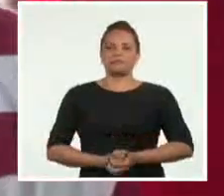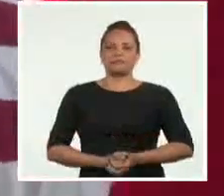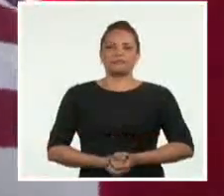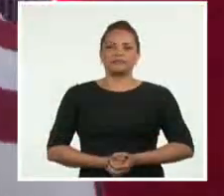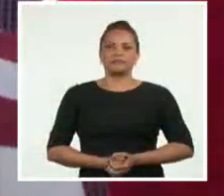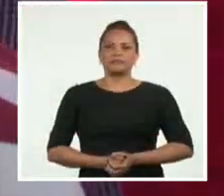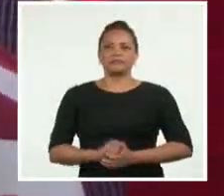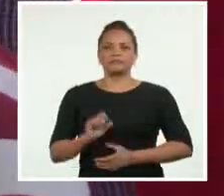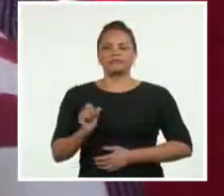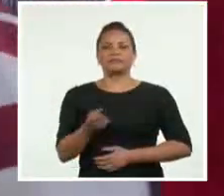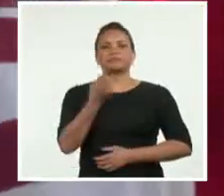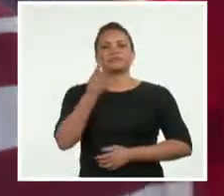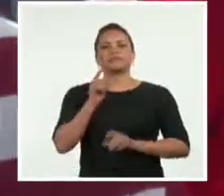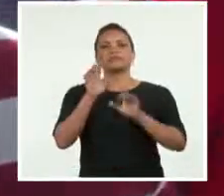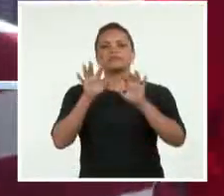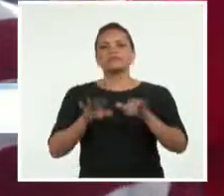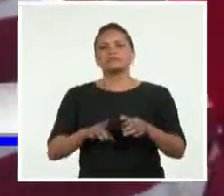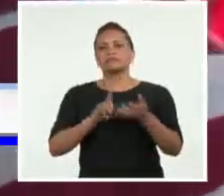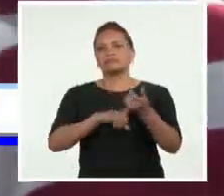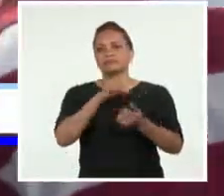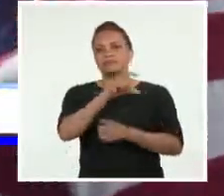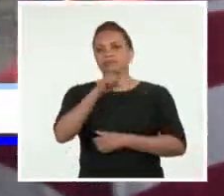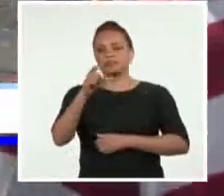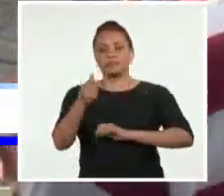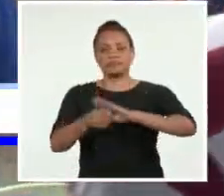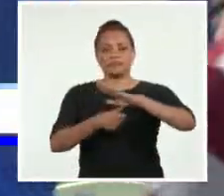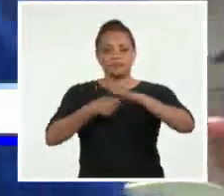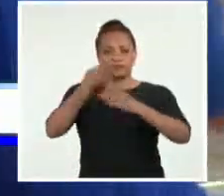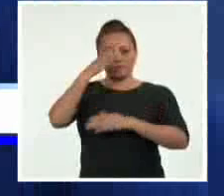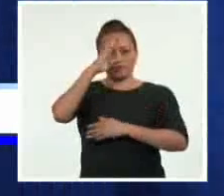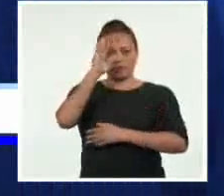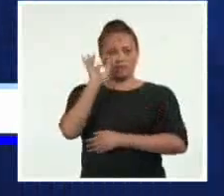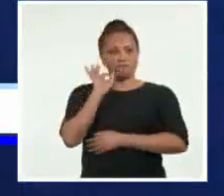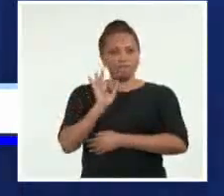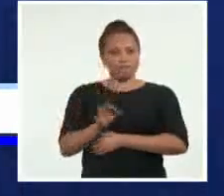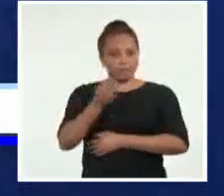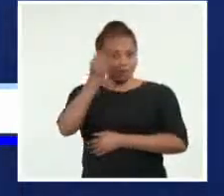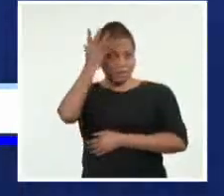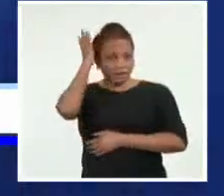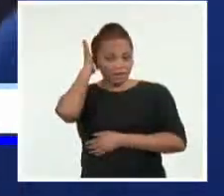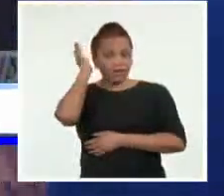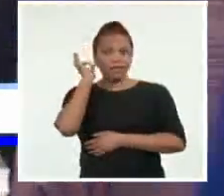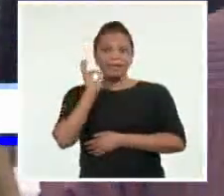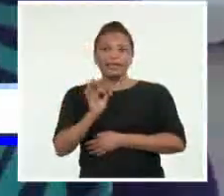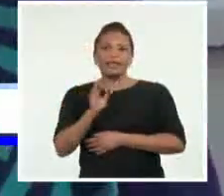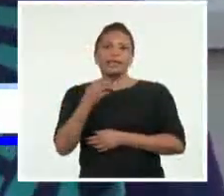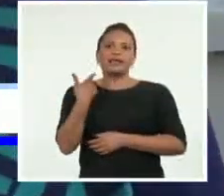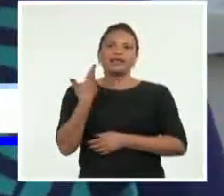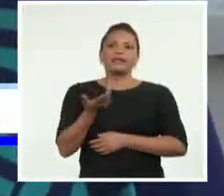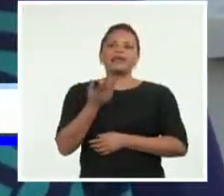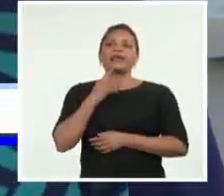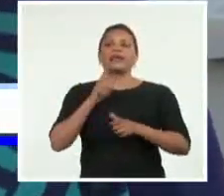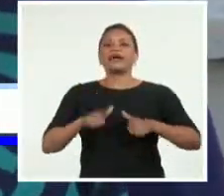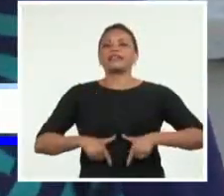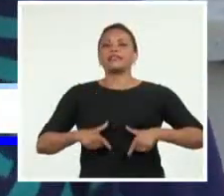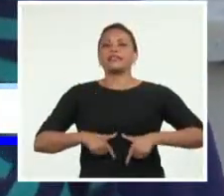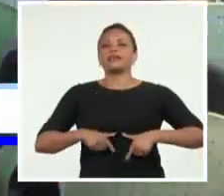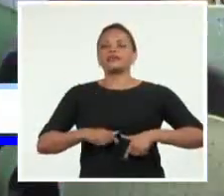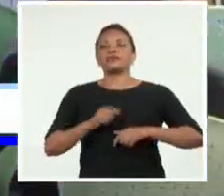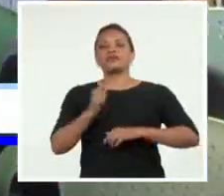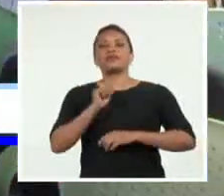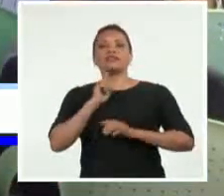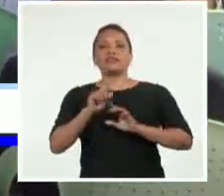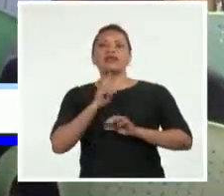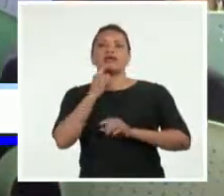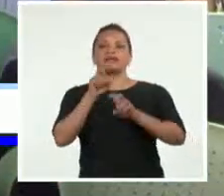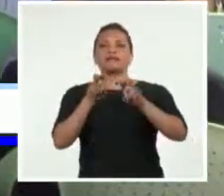El primer secretario del Comité Central del Partido y presidente de la República de Cuba, Miguel de Azcanel Bermúdez, candidato a diputado a la Asamblea